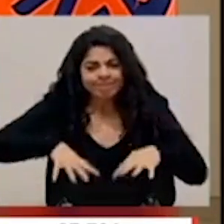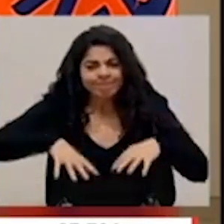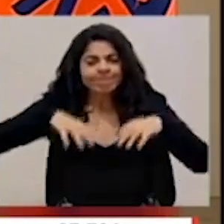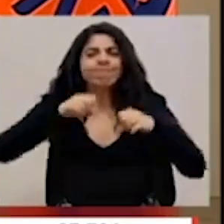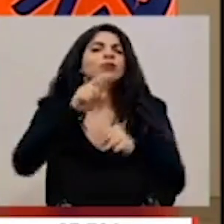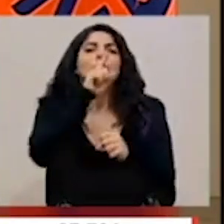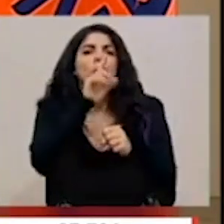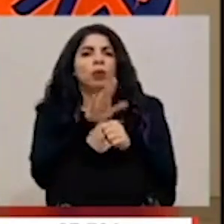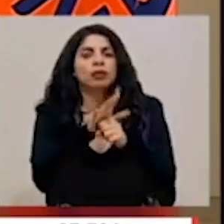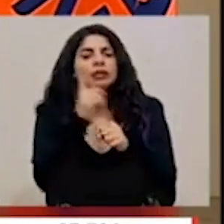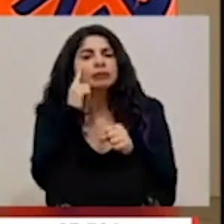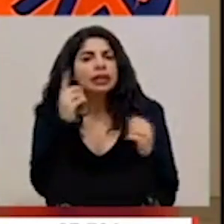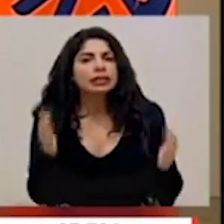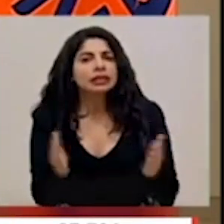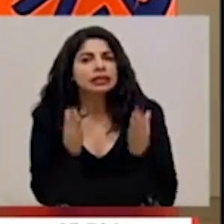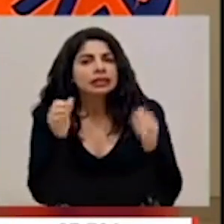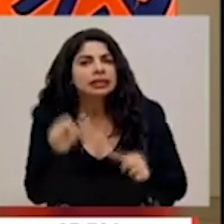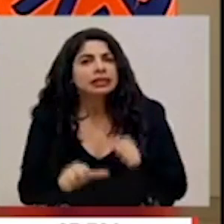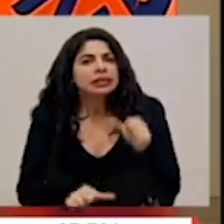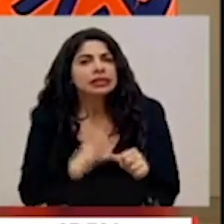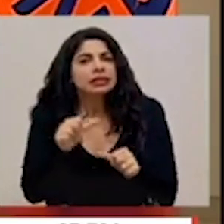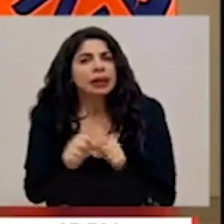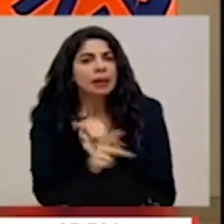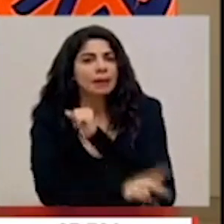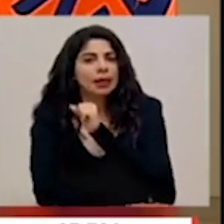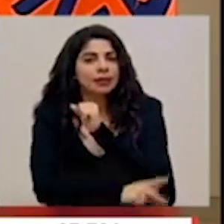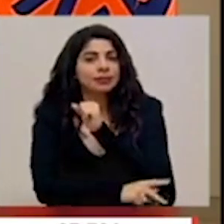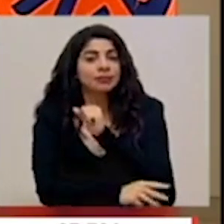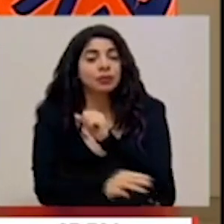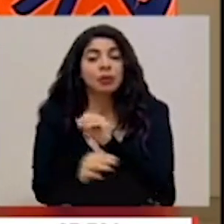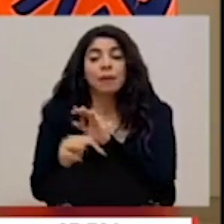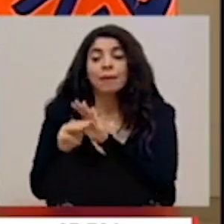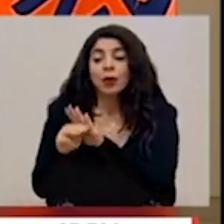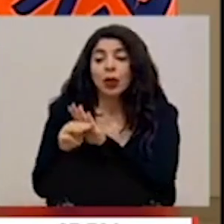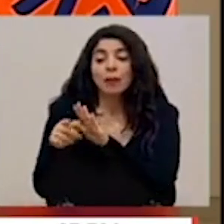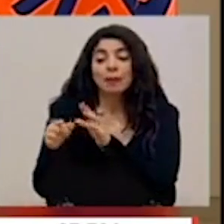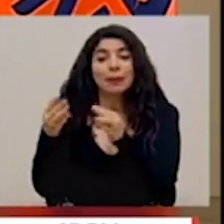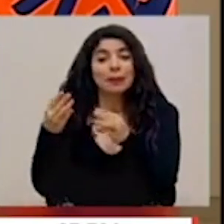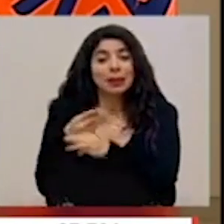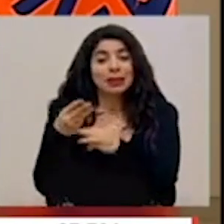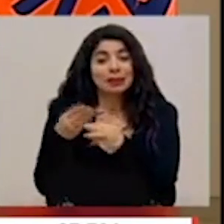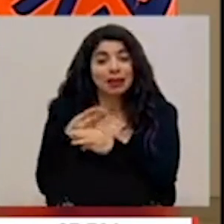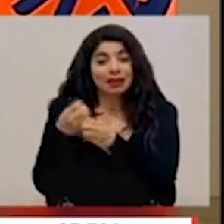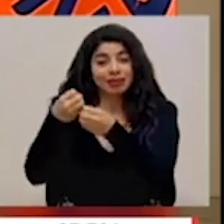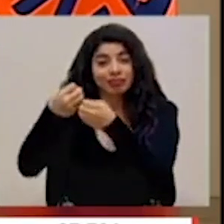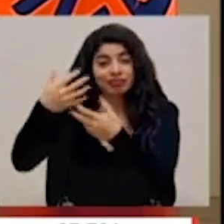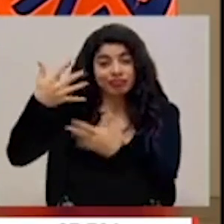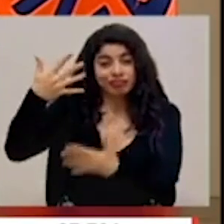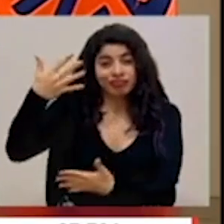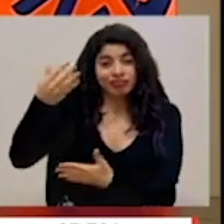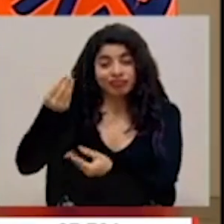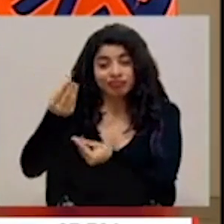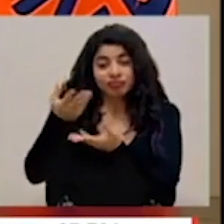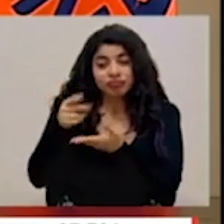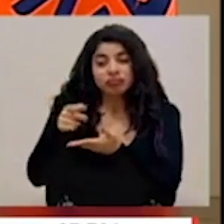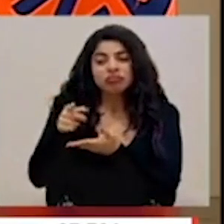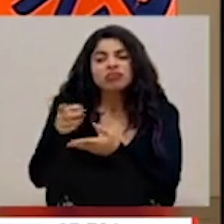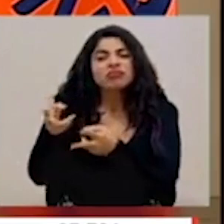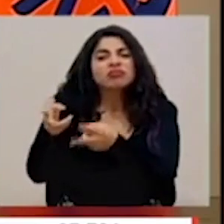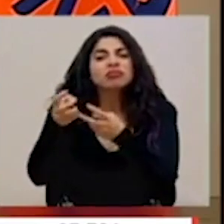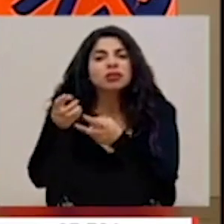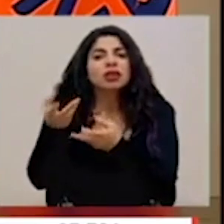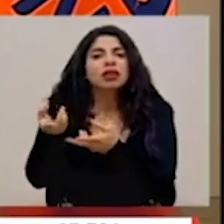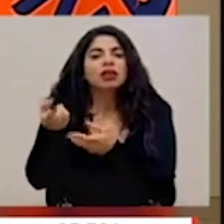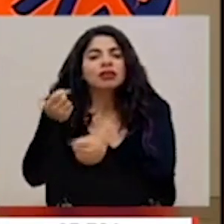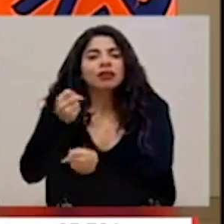para sacar el país adelante. Los modelos matemáticos que se llevan a partir del trabajo que se hace con